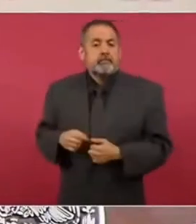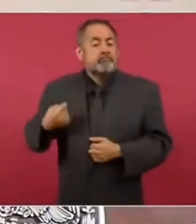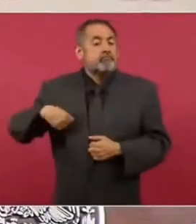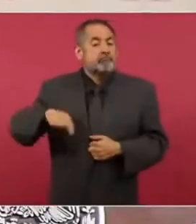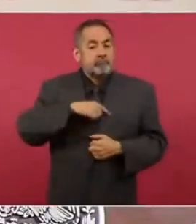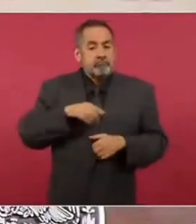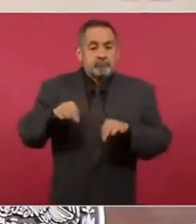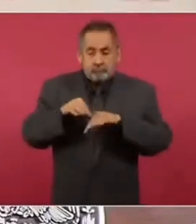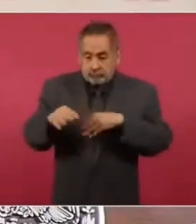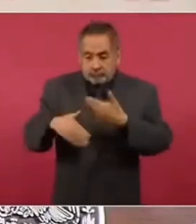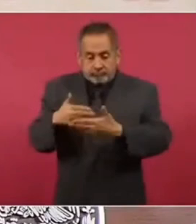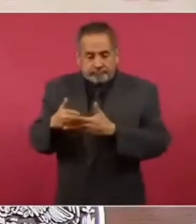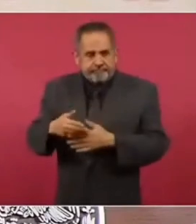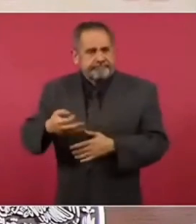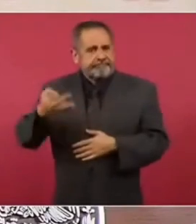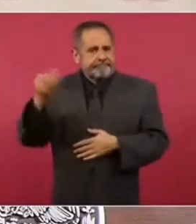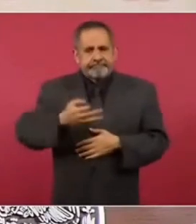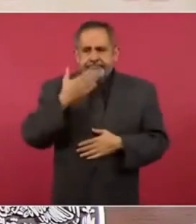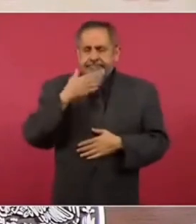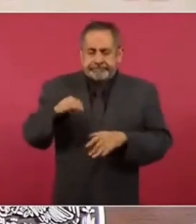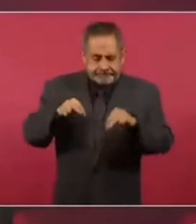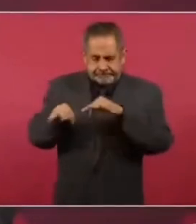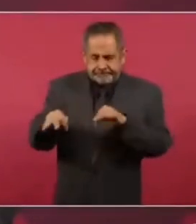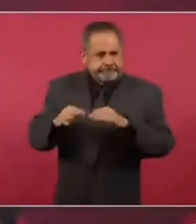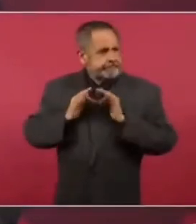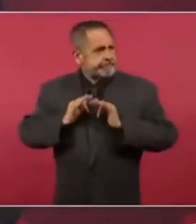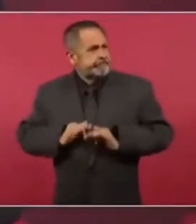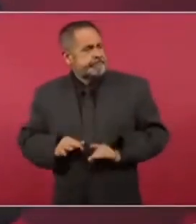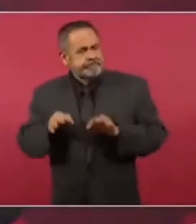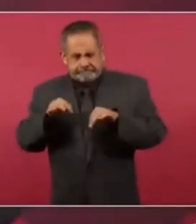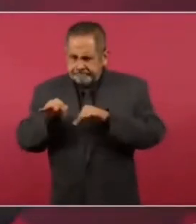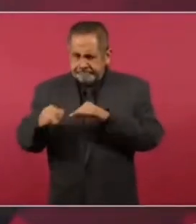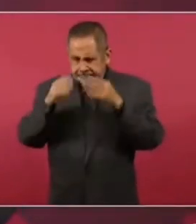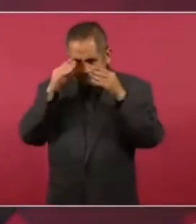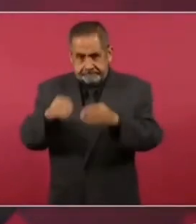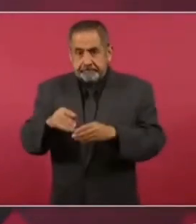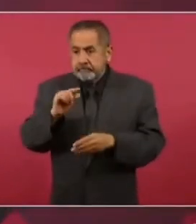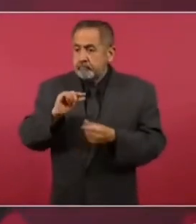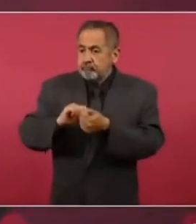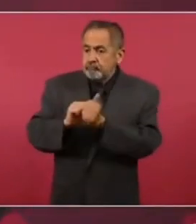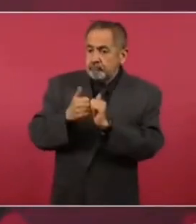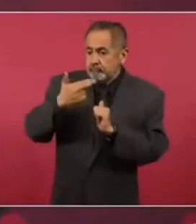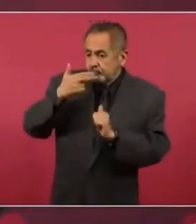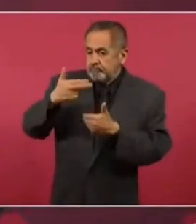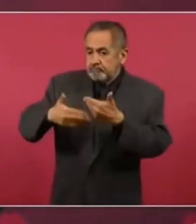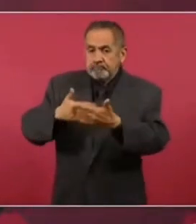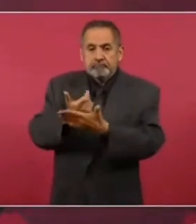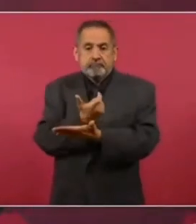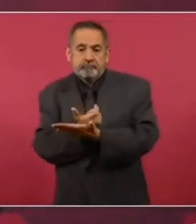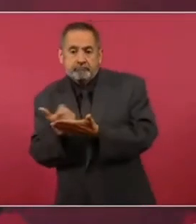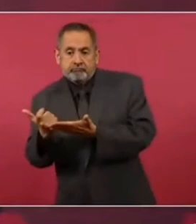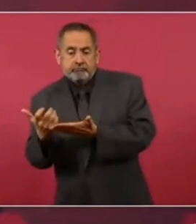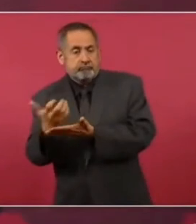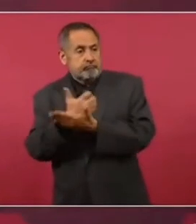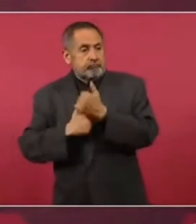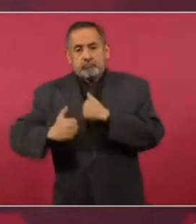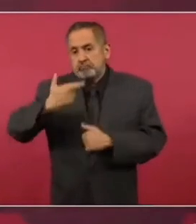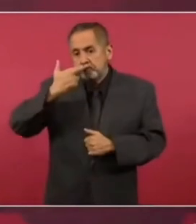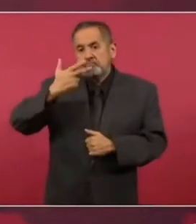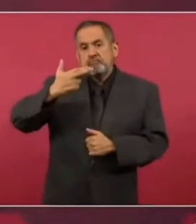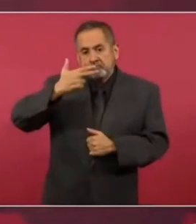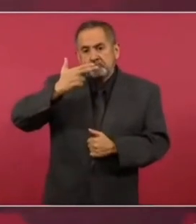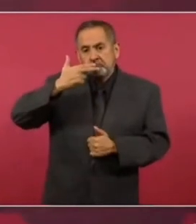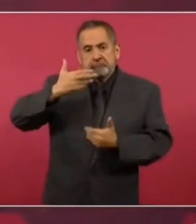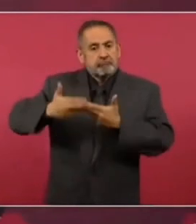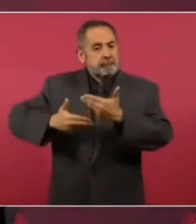recuperado la certeza laboral. También se va mejorando nuestro salario. Nos